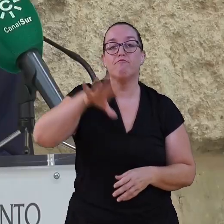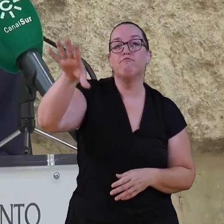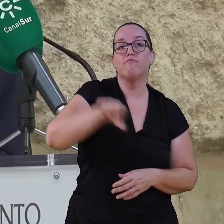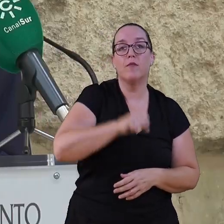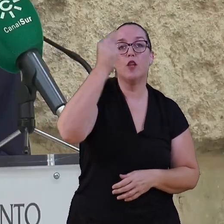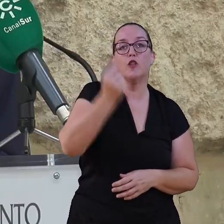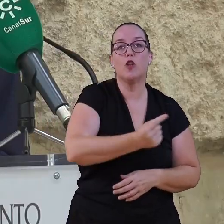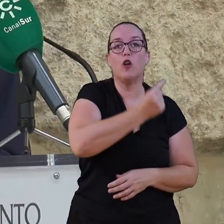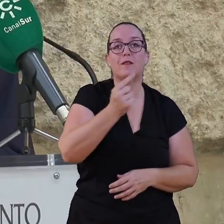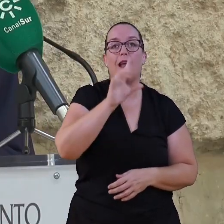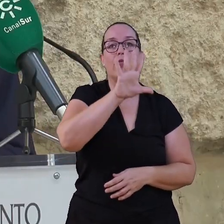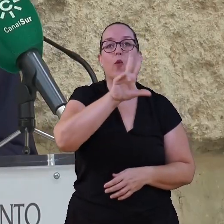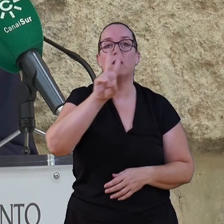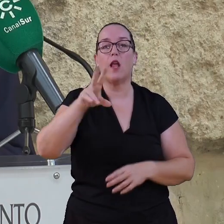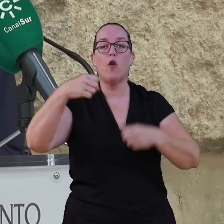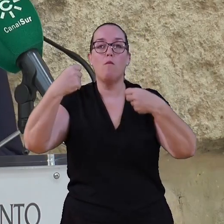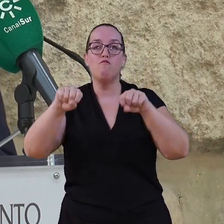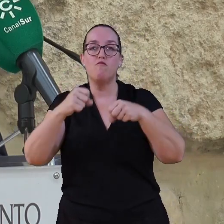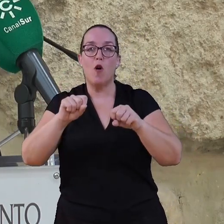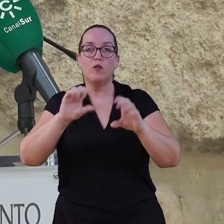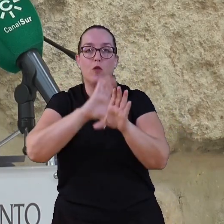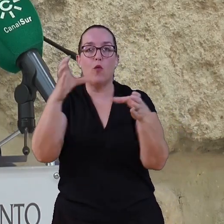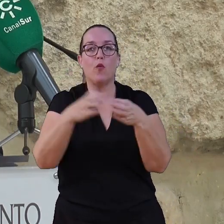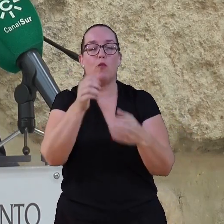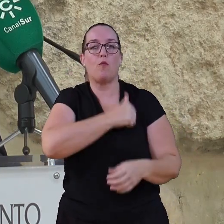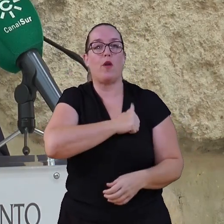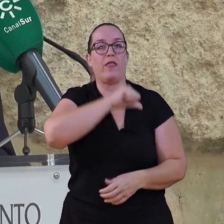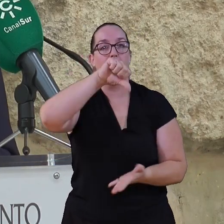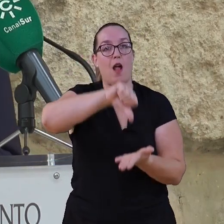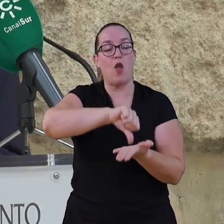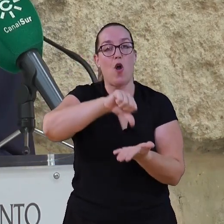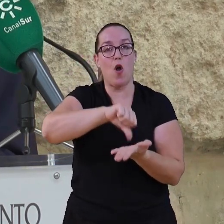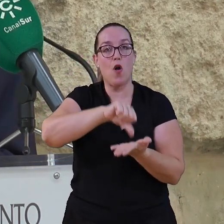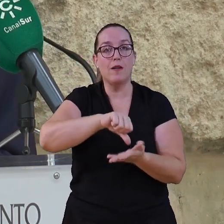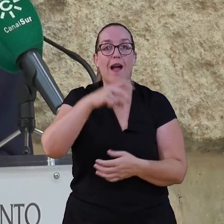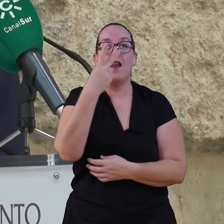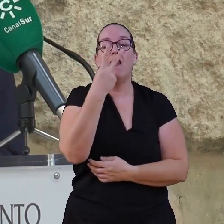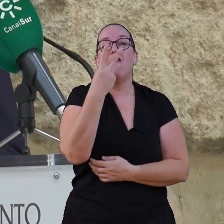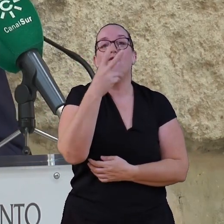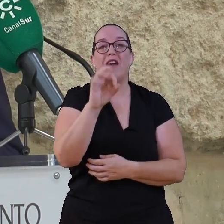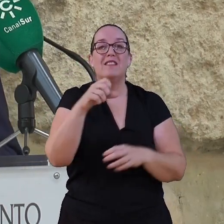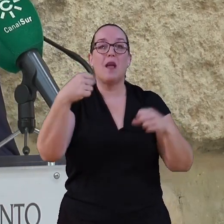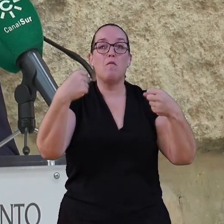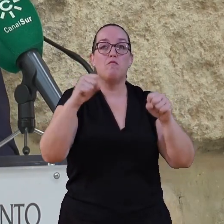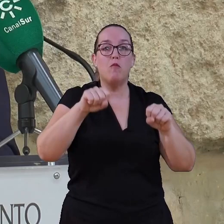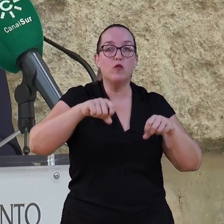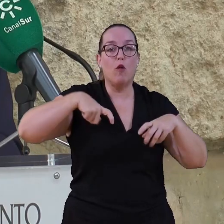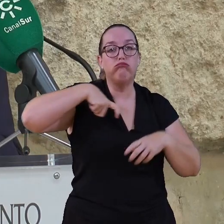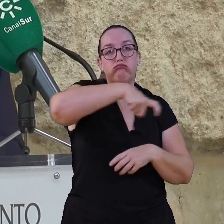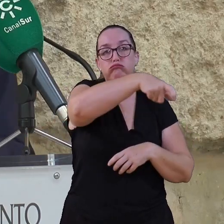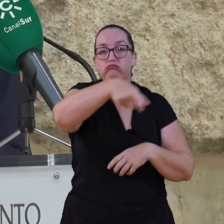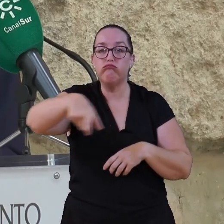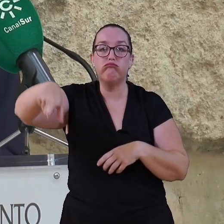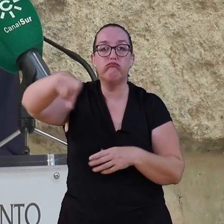La adquisición de un total de 52 motocicletas para la policía local, 20 de ellas de tipo